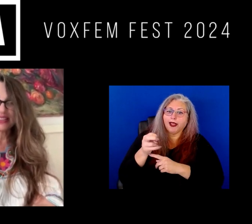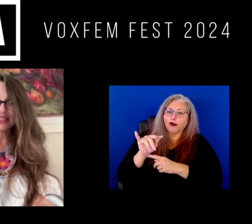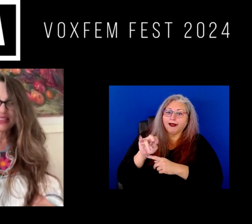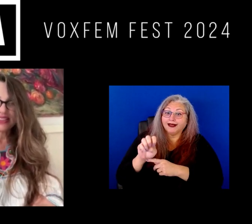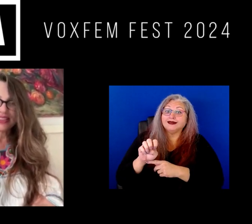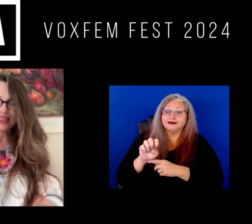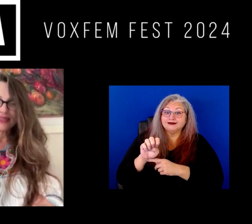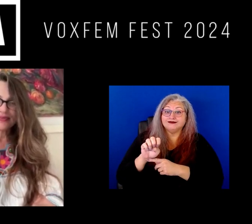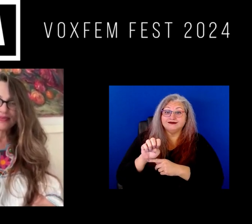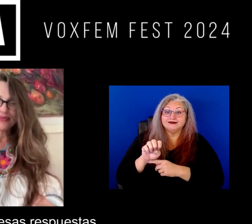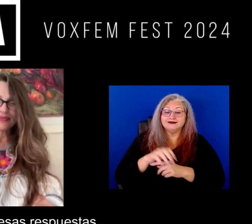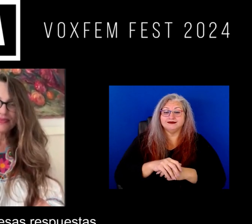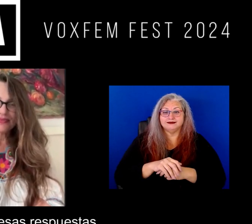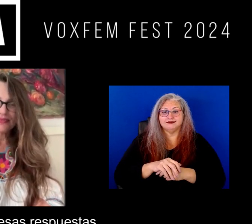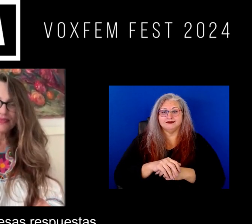heroínas.